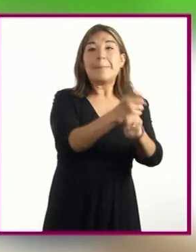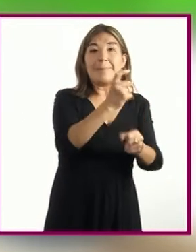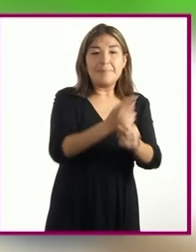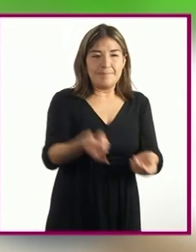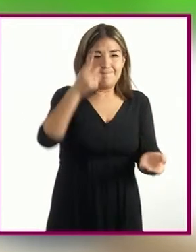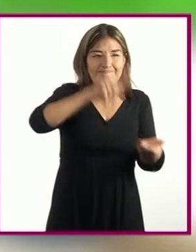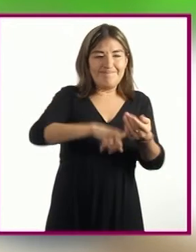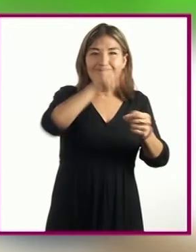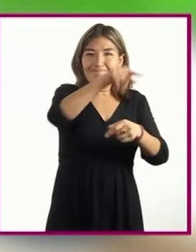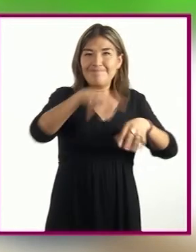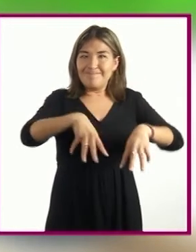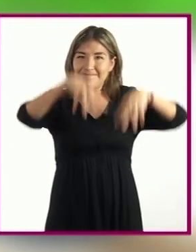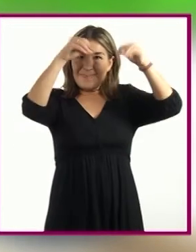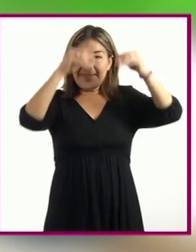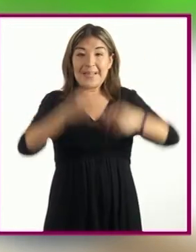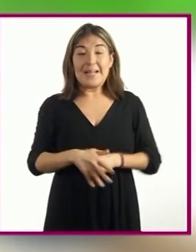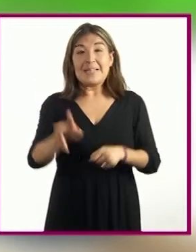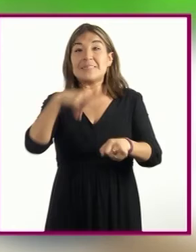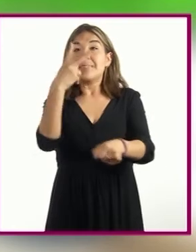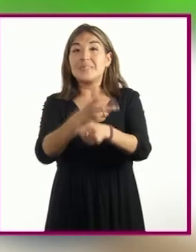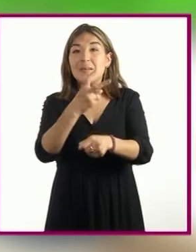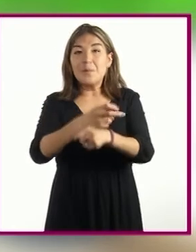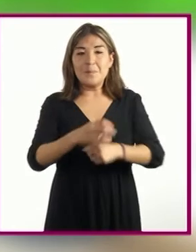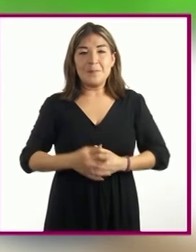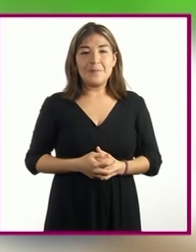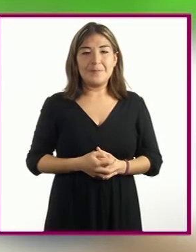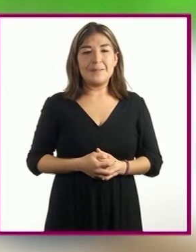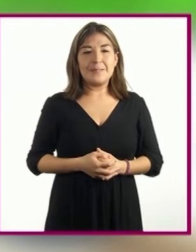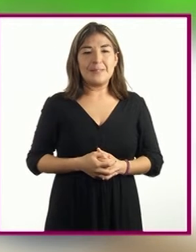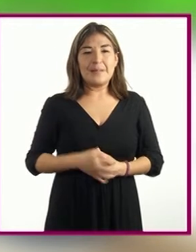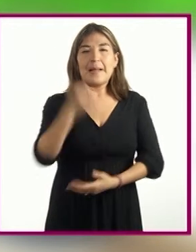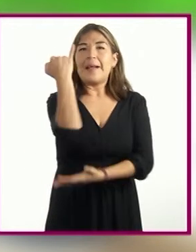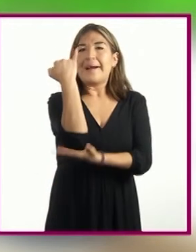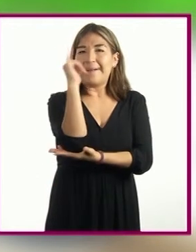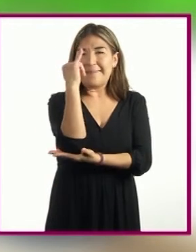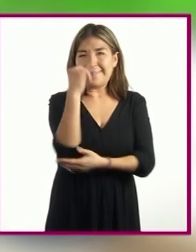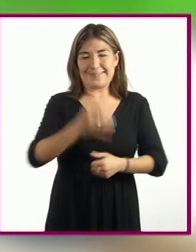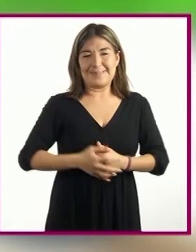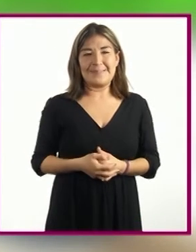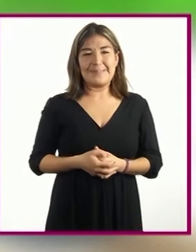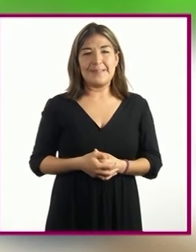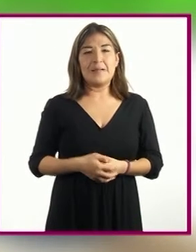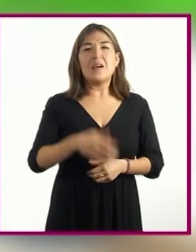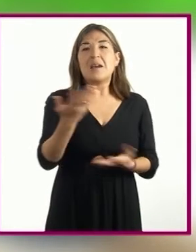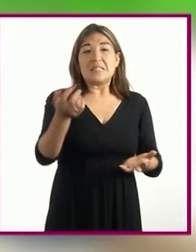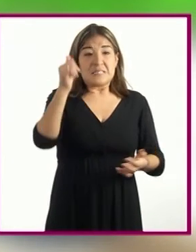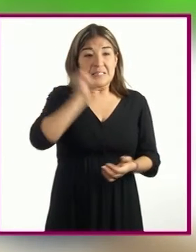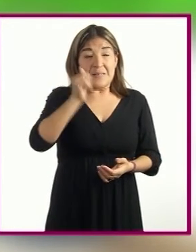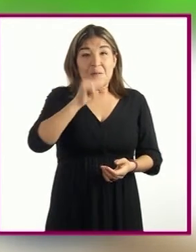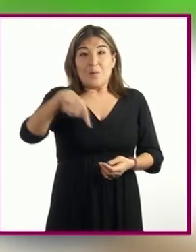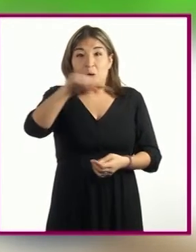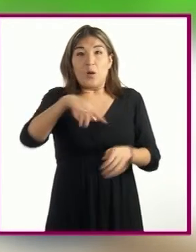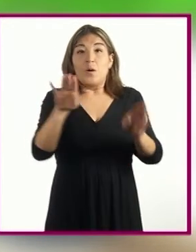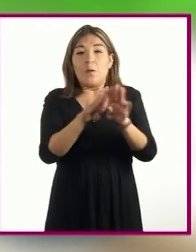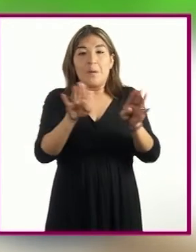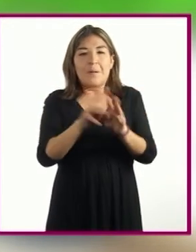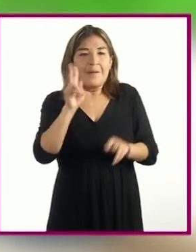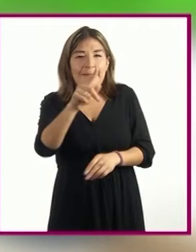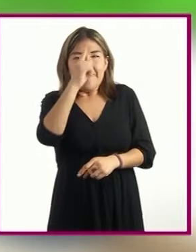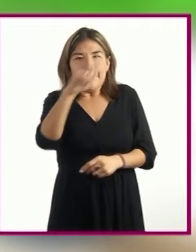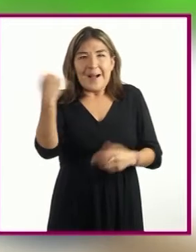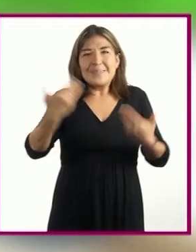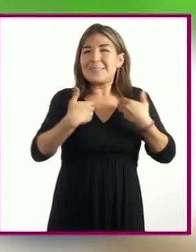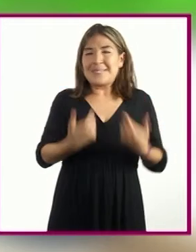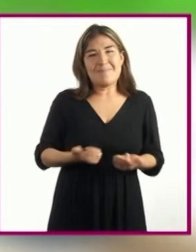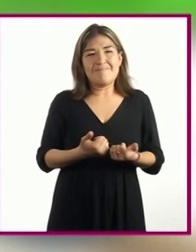del castillo y el segundo en el jardín no siempre los espacios son explícitos en las